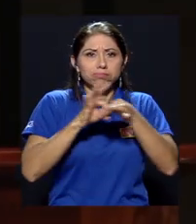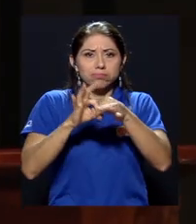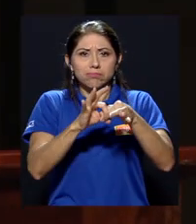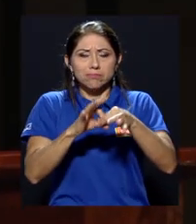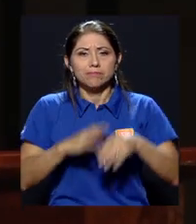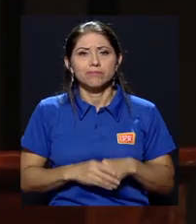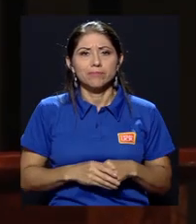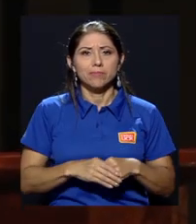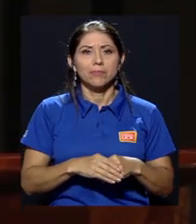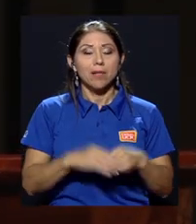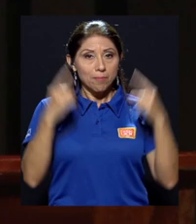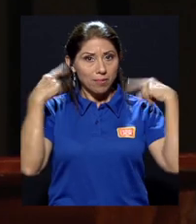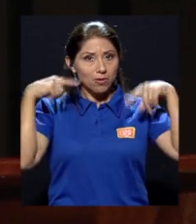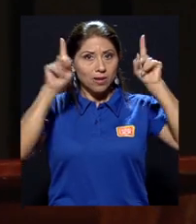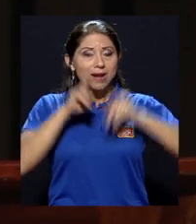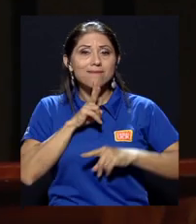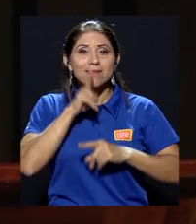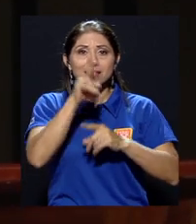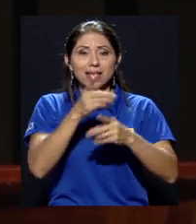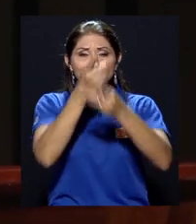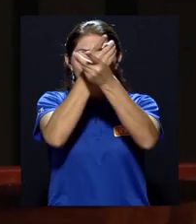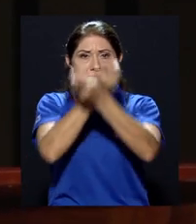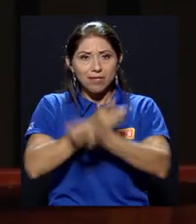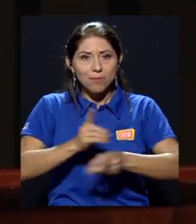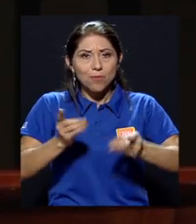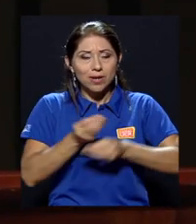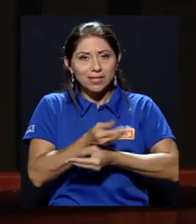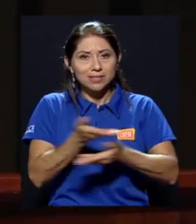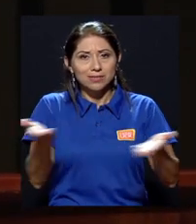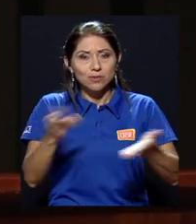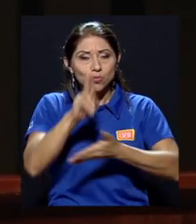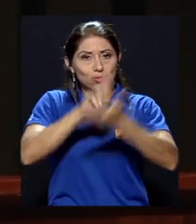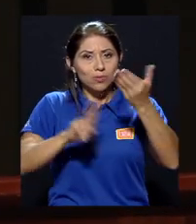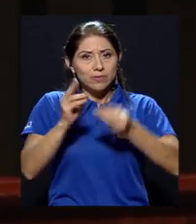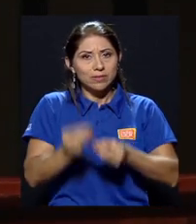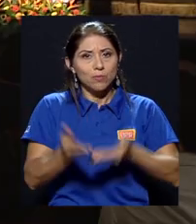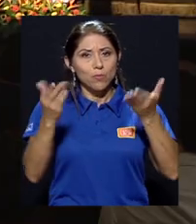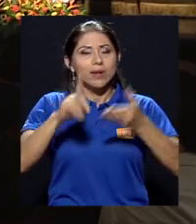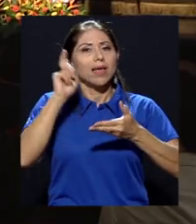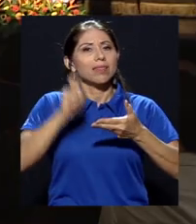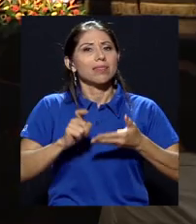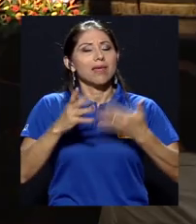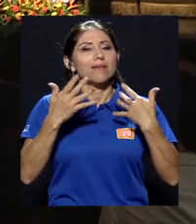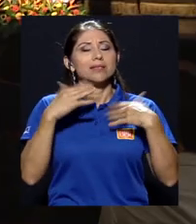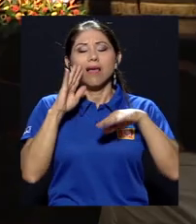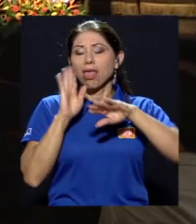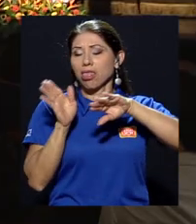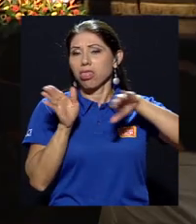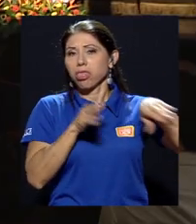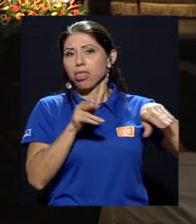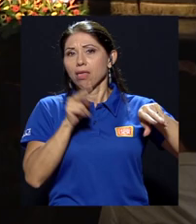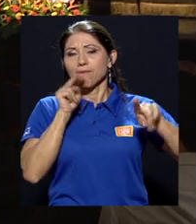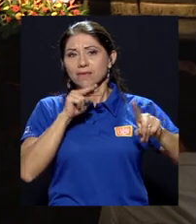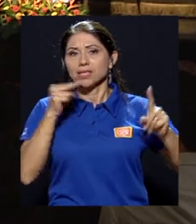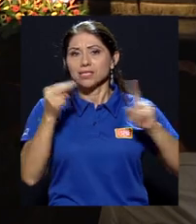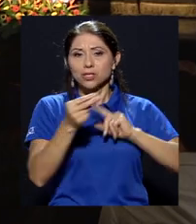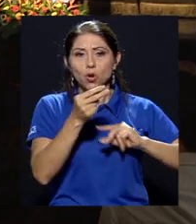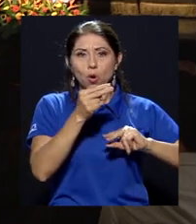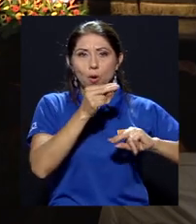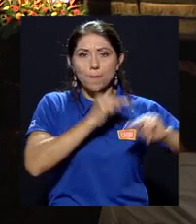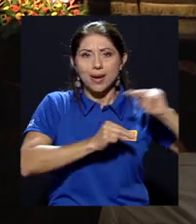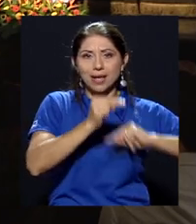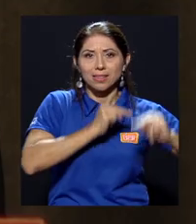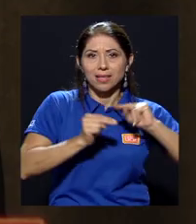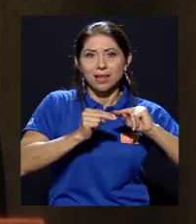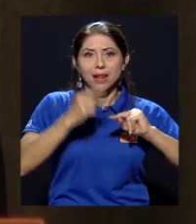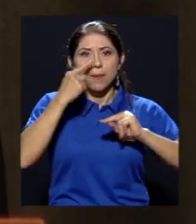Para lograr una verdadera democratización, la universidad pública debe liberarse de la visión mercantil, el patriarcado y